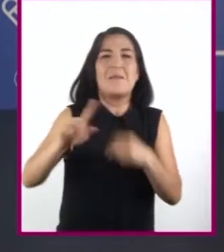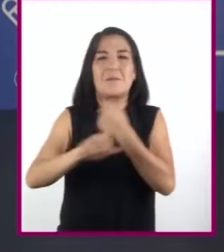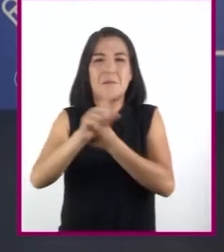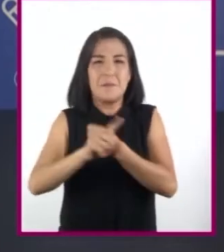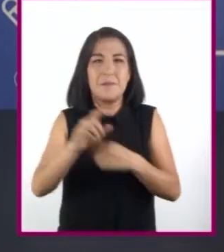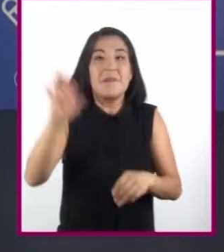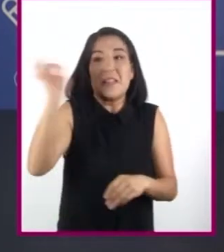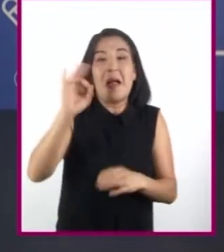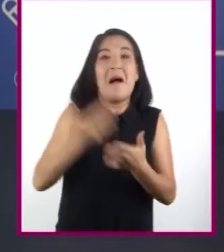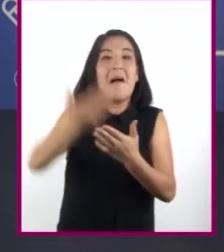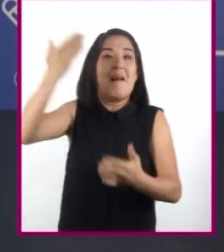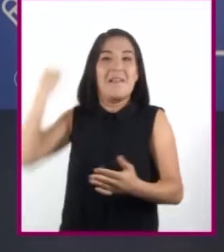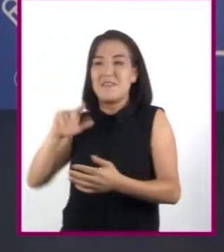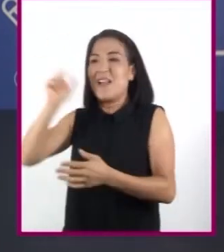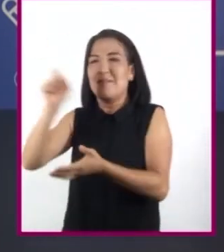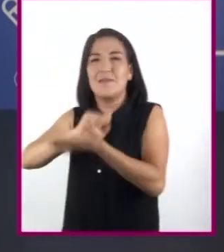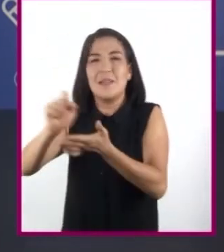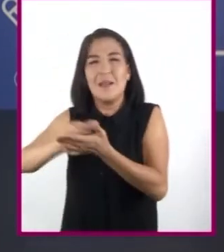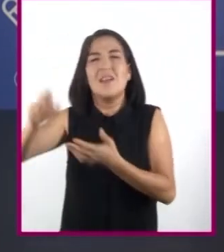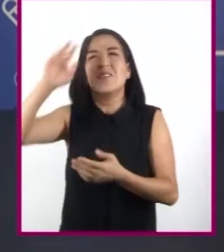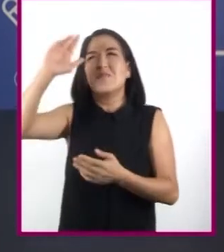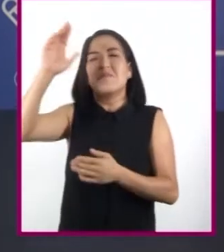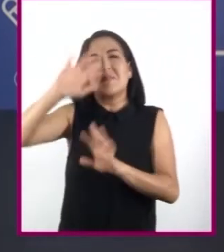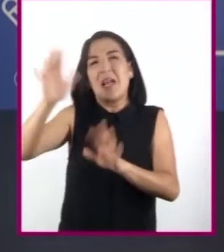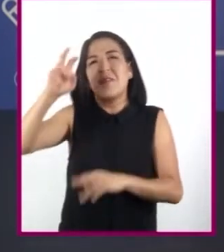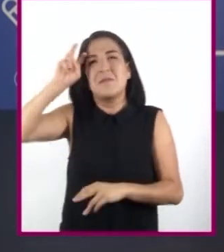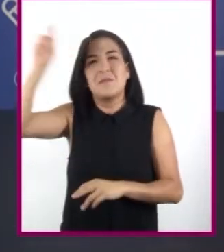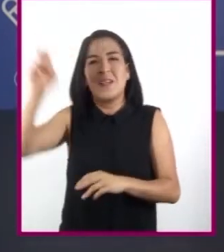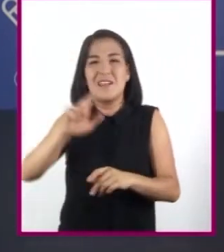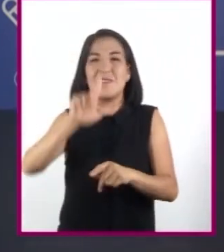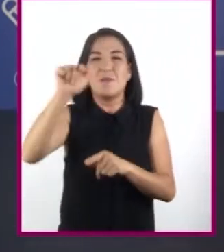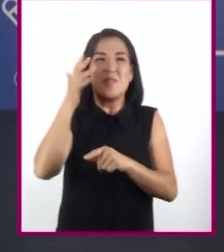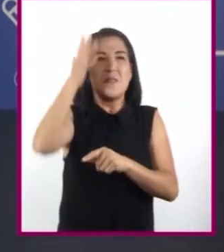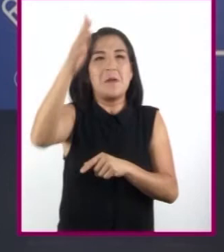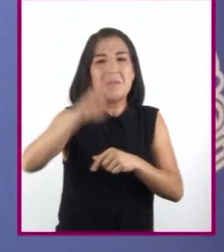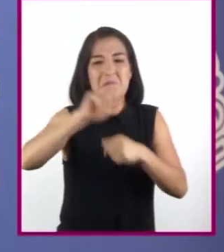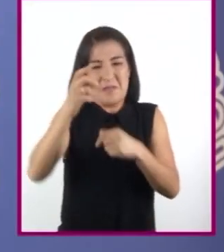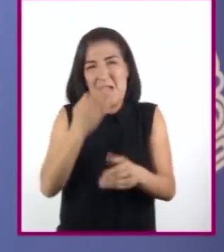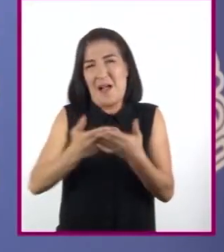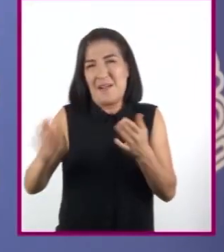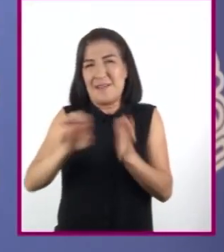previsto algo parecido en alguna de sus historias hace mucho tiempo, ¿no lo creen?